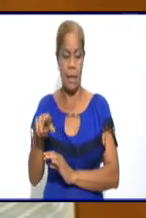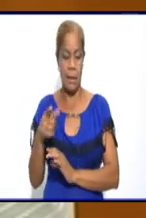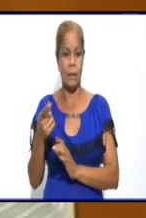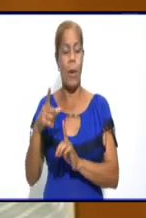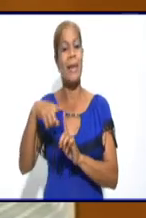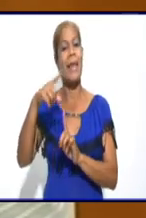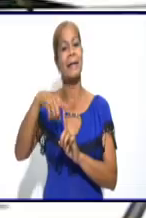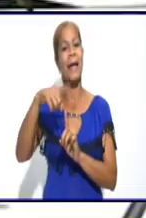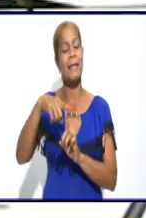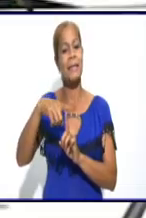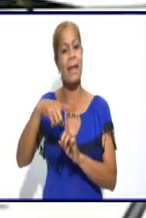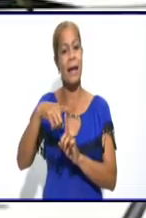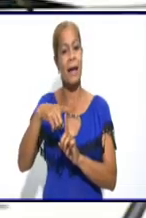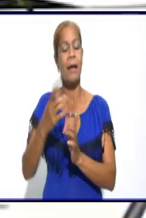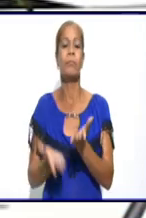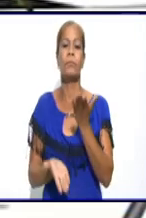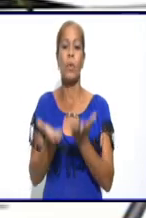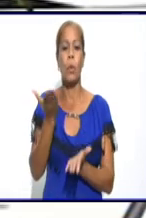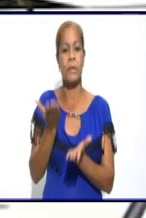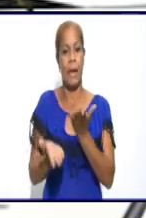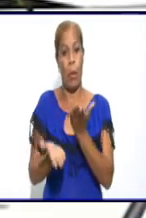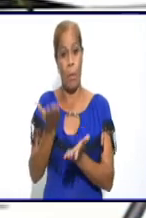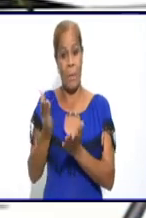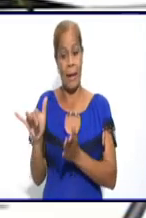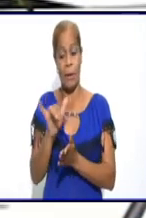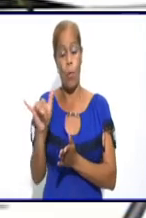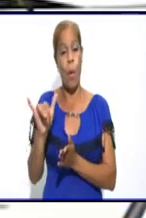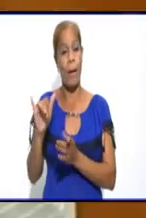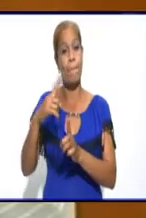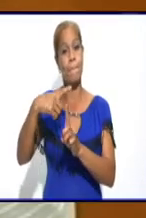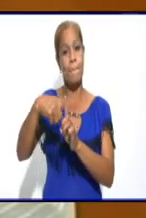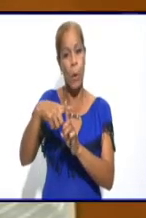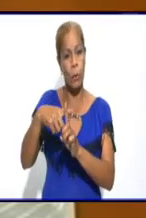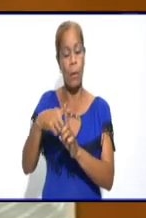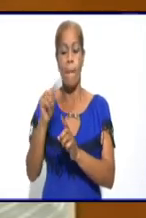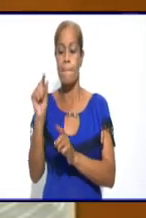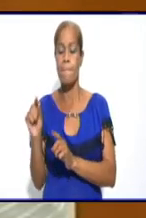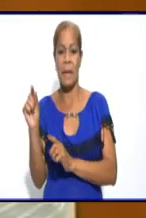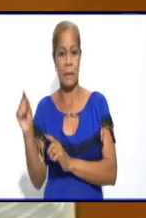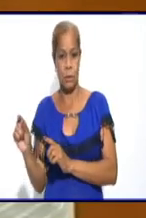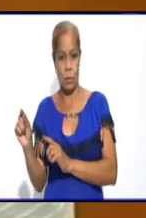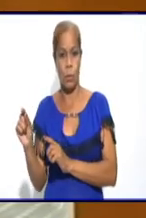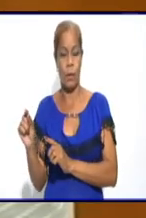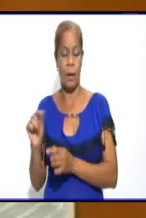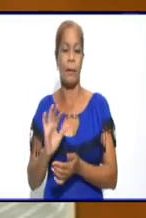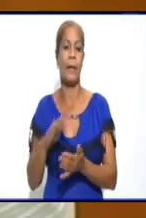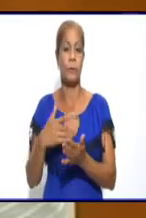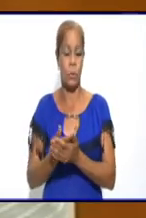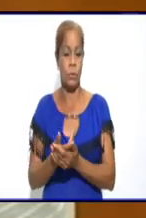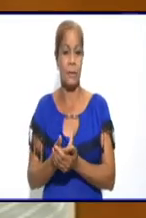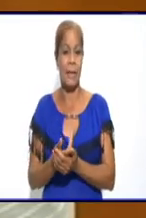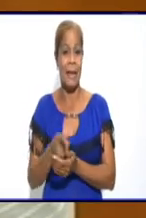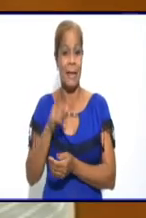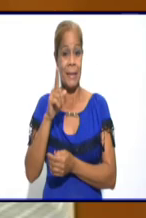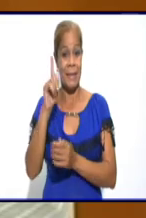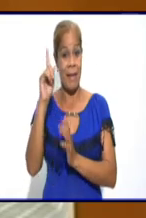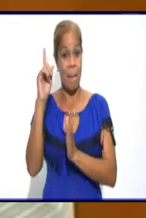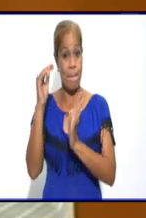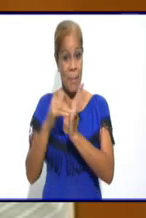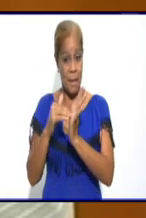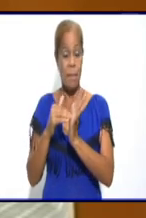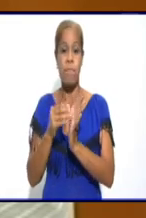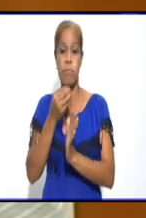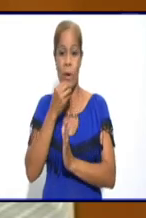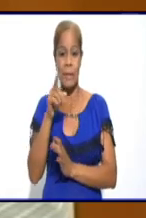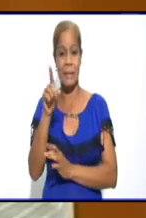tasa es de 160. Eso quiere decir que cada 100.000 habitantes en Bayamo, 160 se pueden enfermar. Entonces, no es una